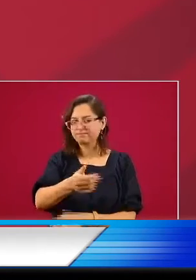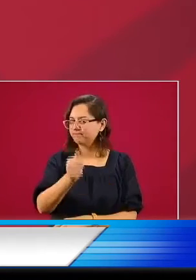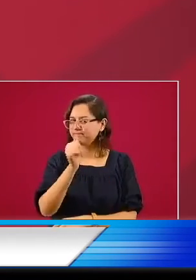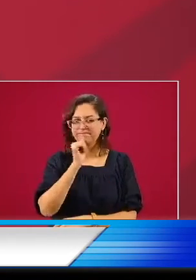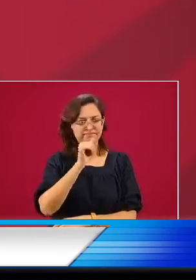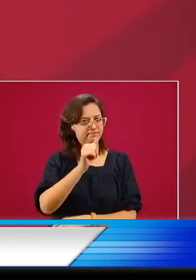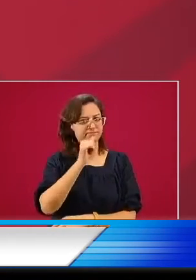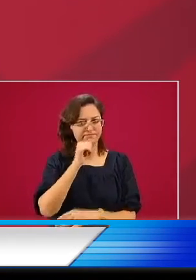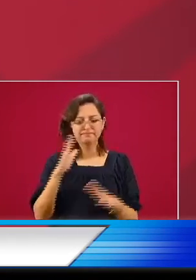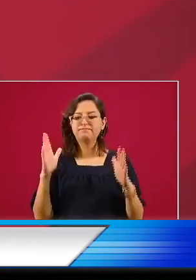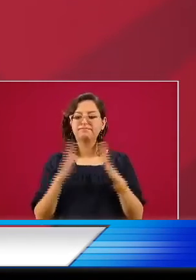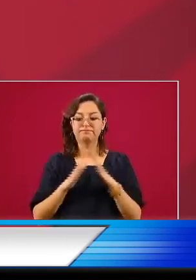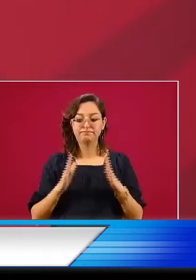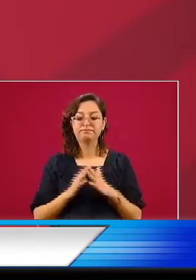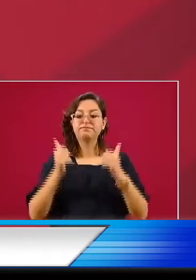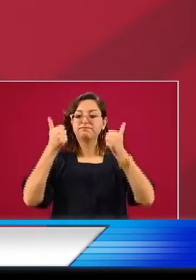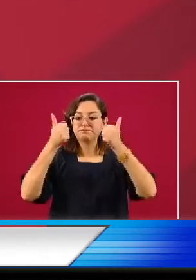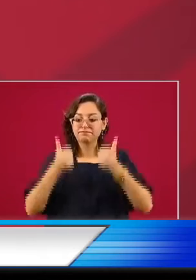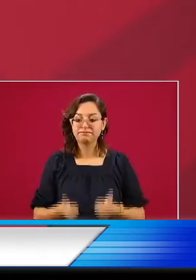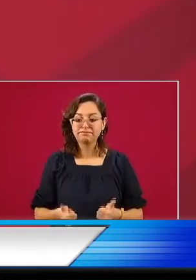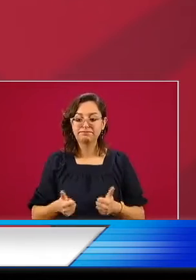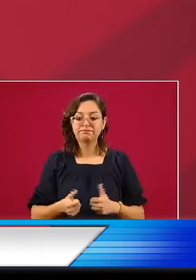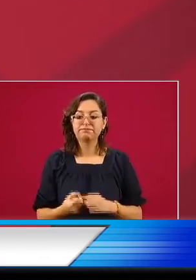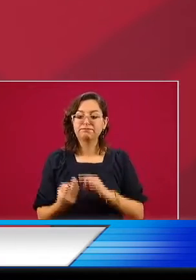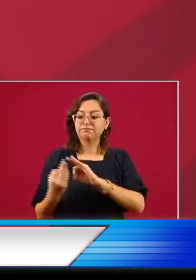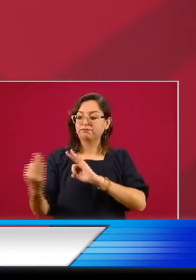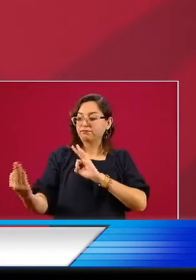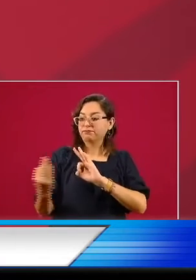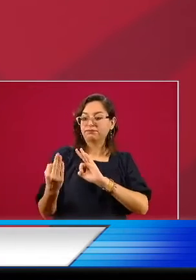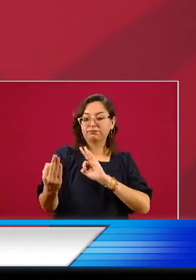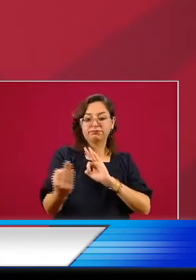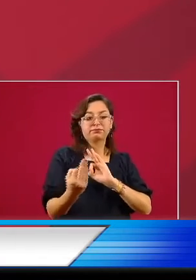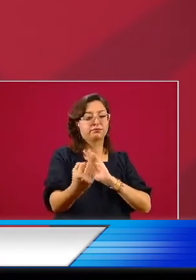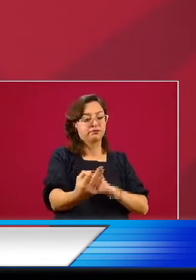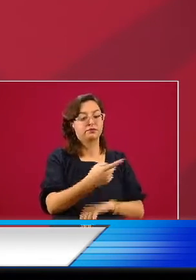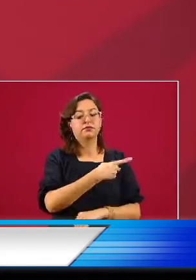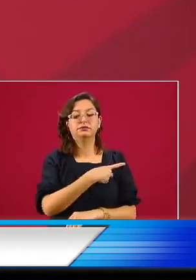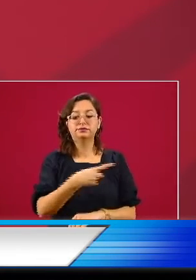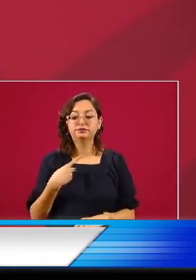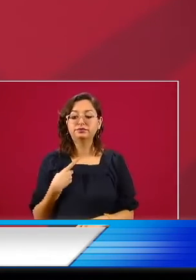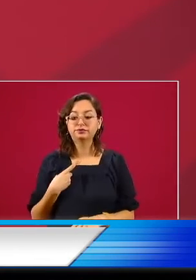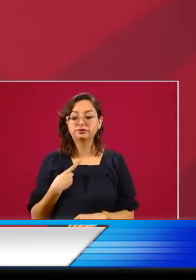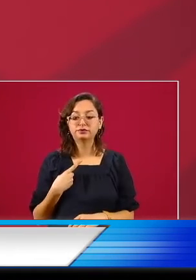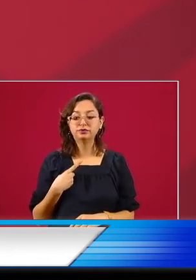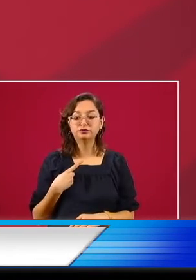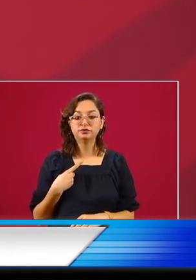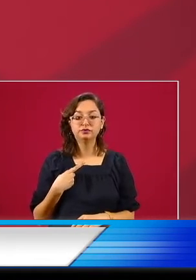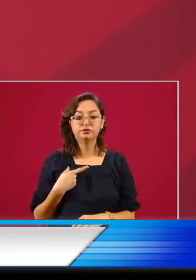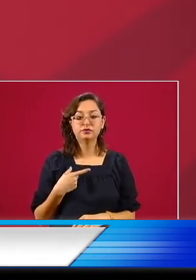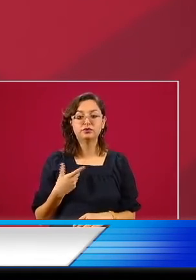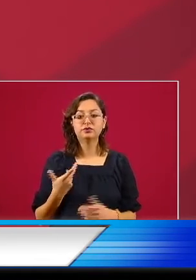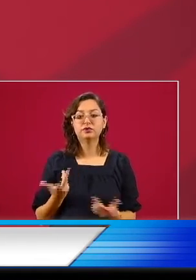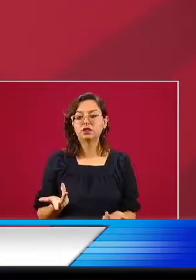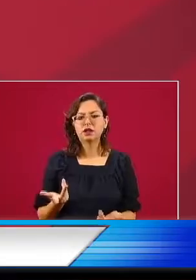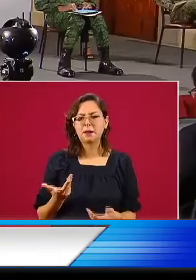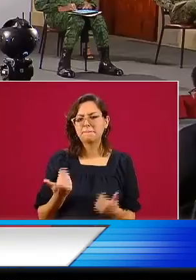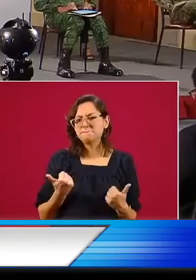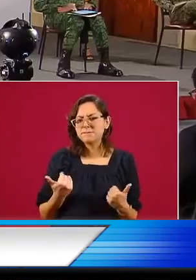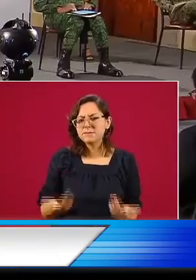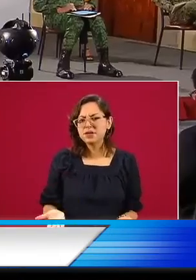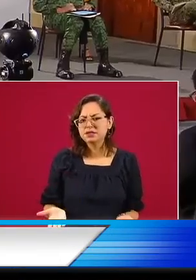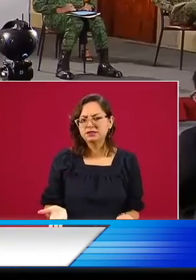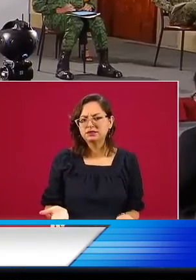país. El decreto publicado referente a energías limpias, en donde estaban haciendo jugosos negocios con la CFE a costillas del erario